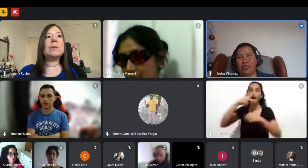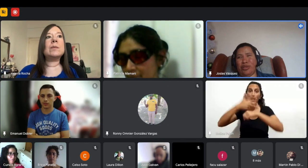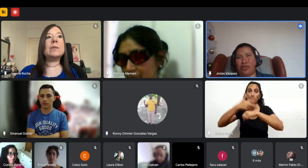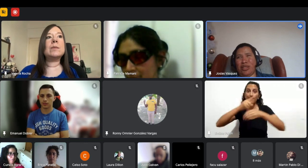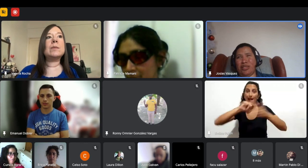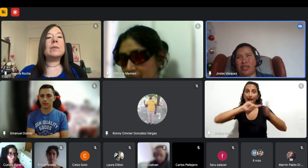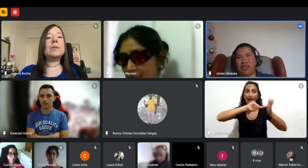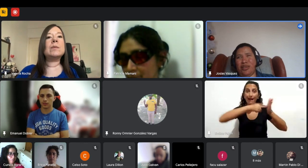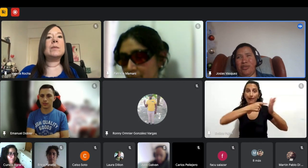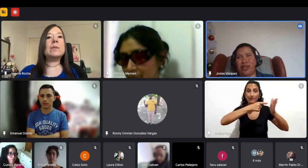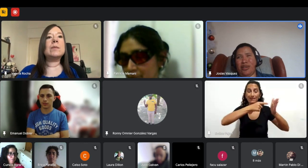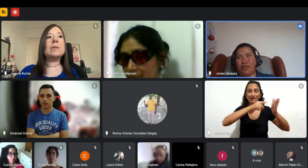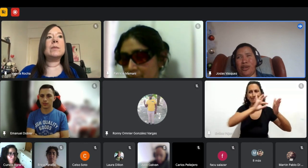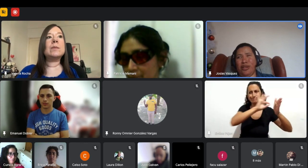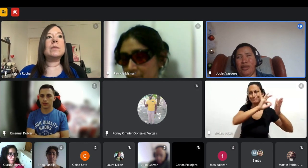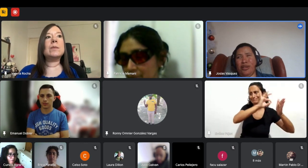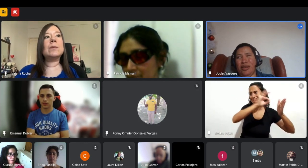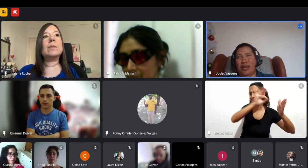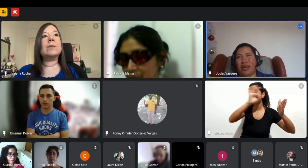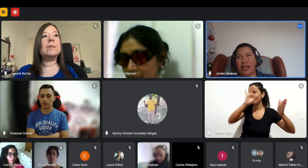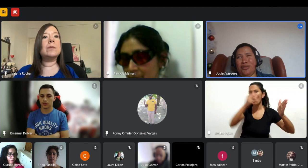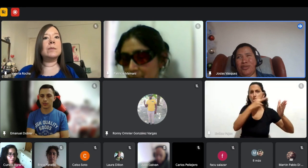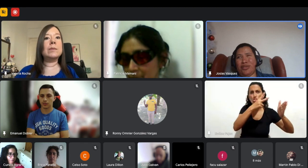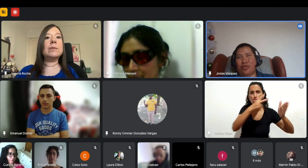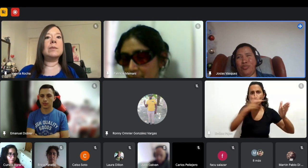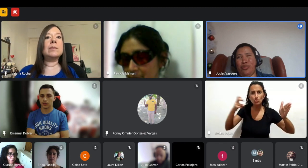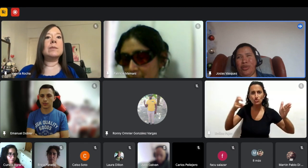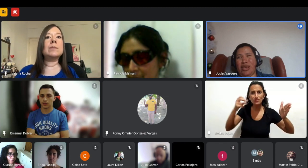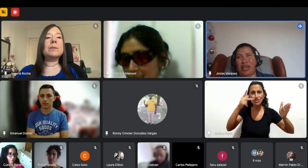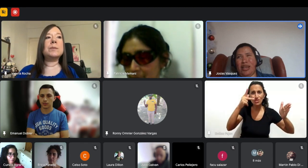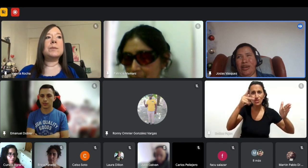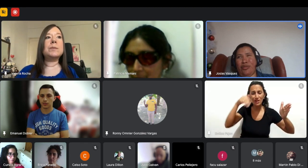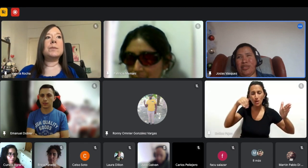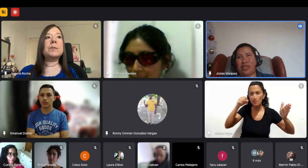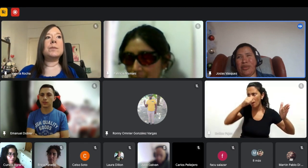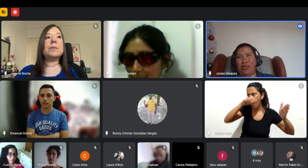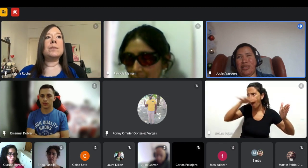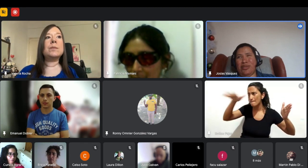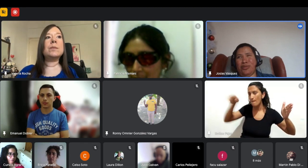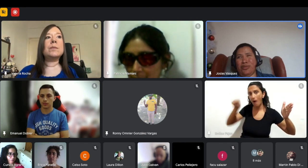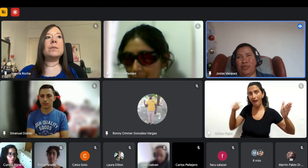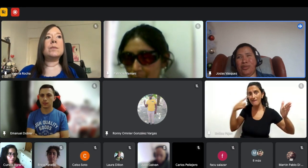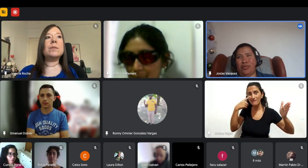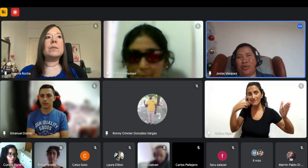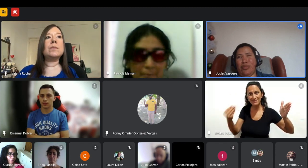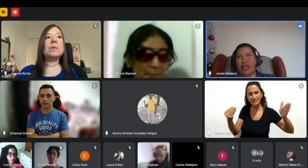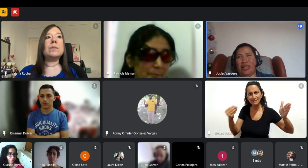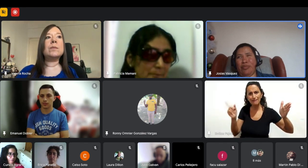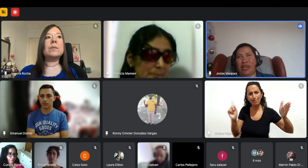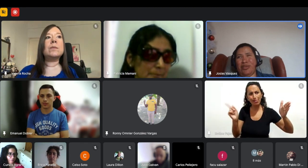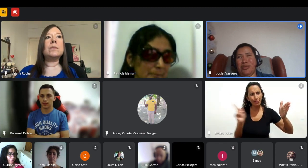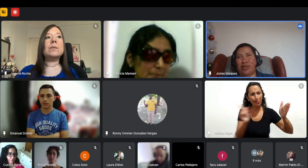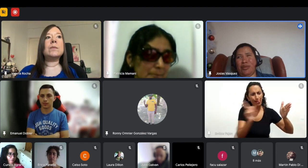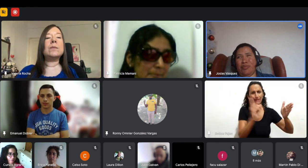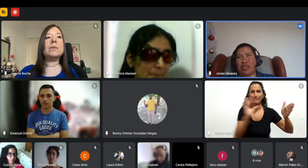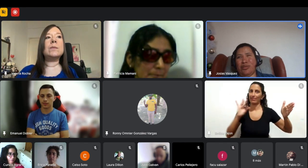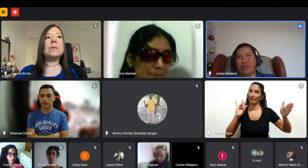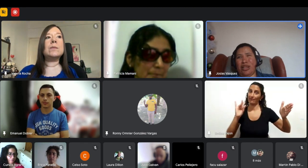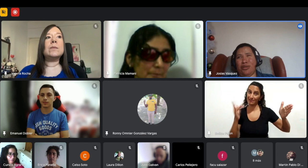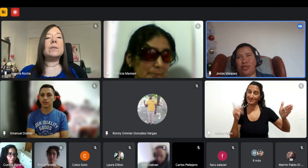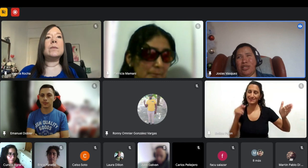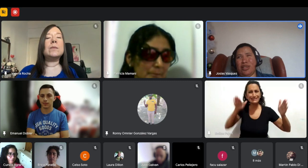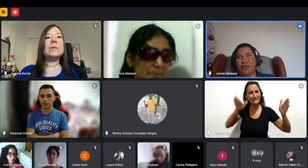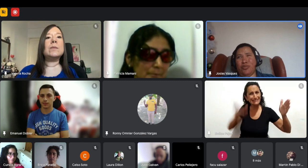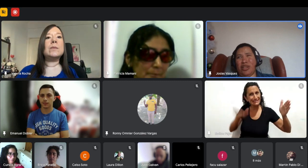nací a 200 kilómetros de distancia en un área rural entonces no pude comenzar mi educación formal de pequeño sino que